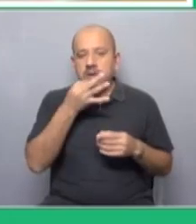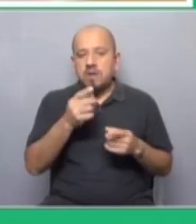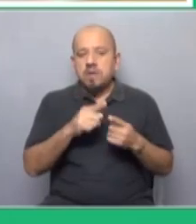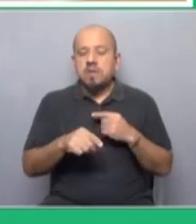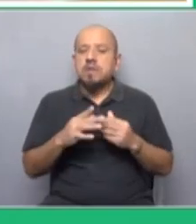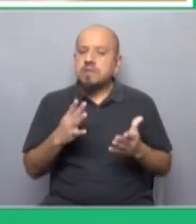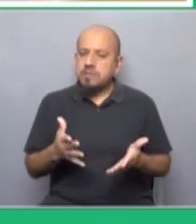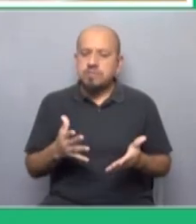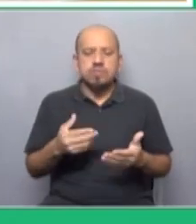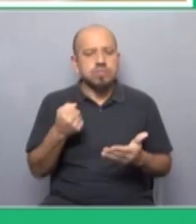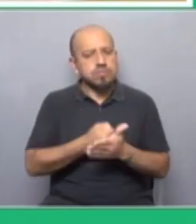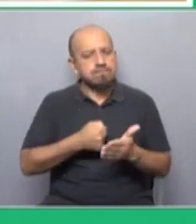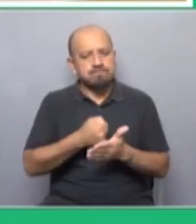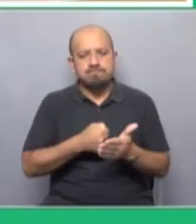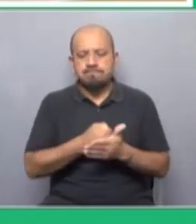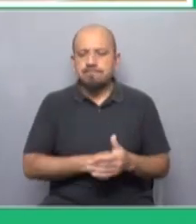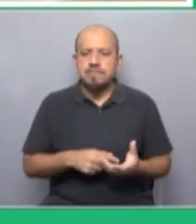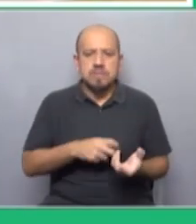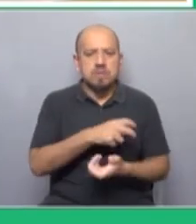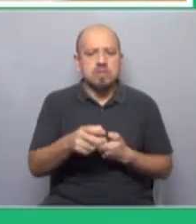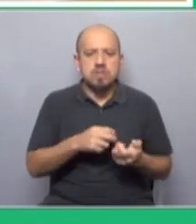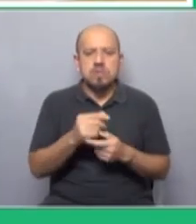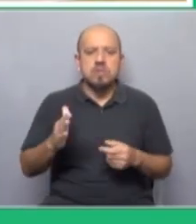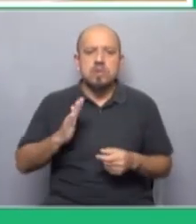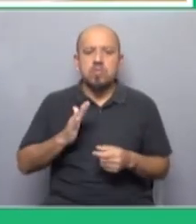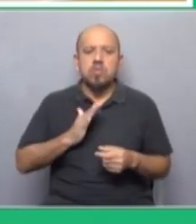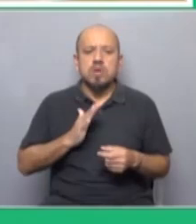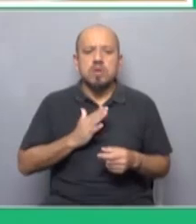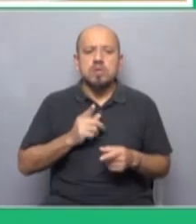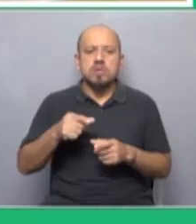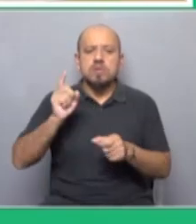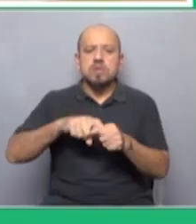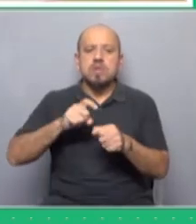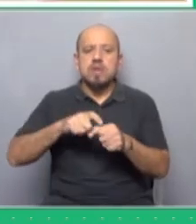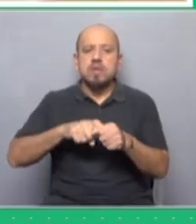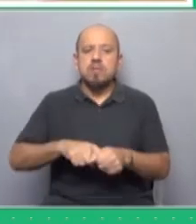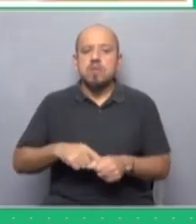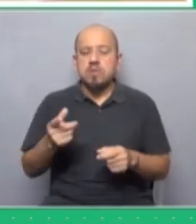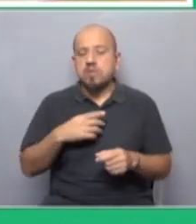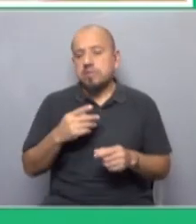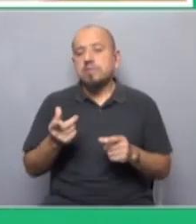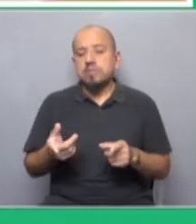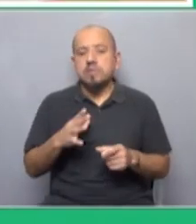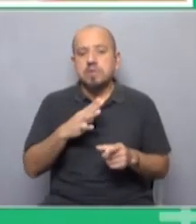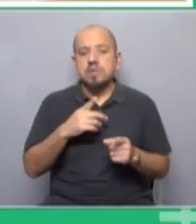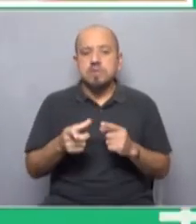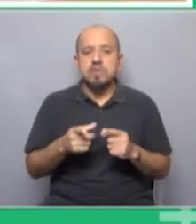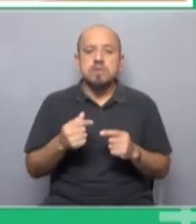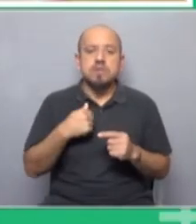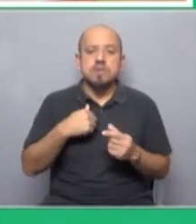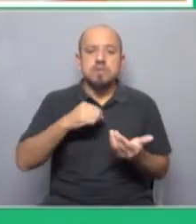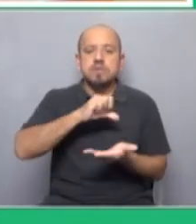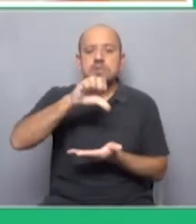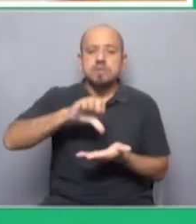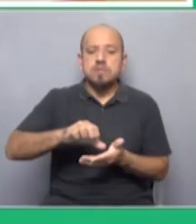ha sido bastante complicada en todos los espacios la lucha de las mujeres y en el sindicalismo no ha sido la excepción ha habido que como dicen en mi país